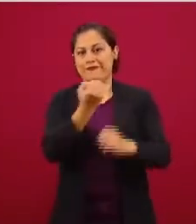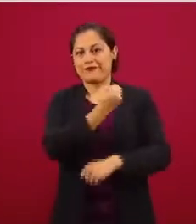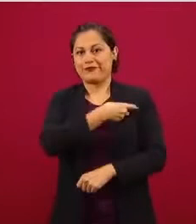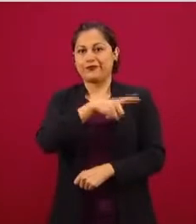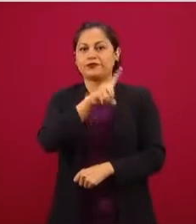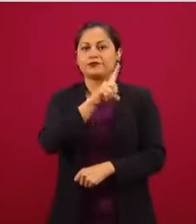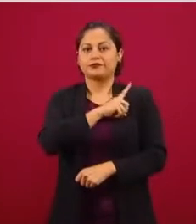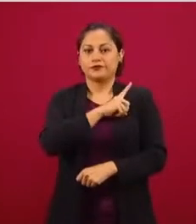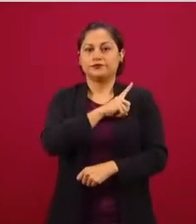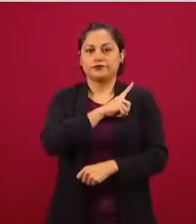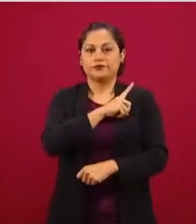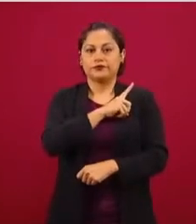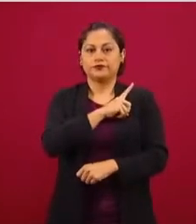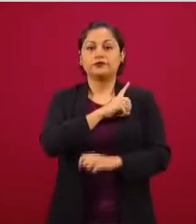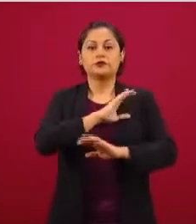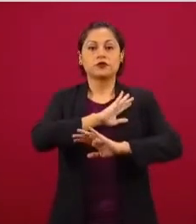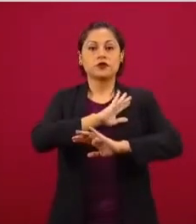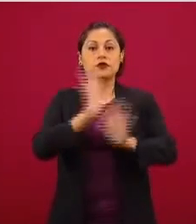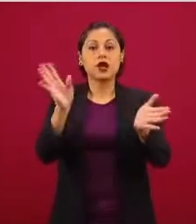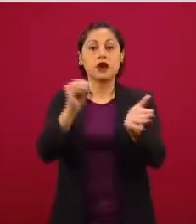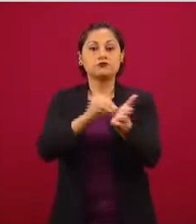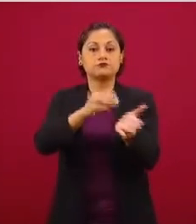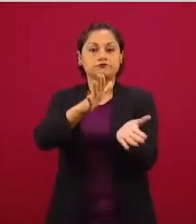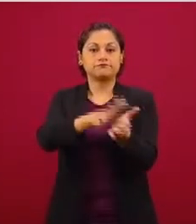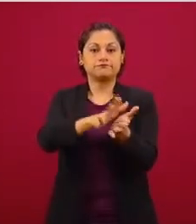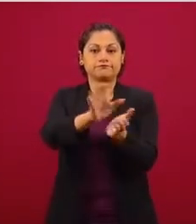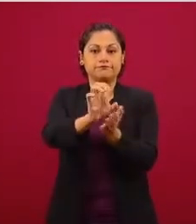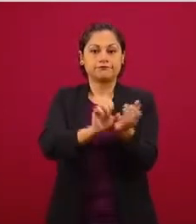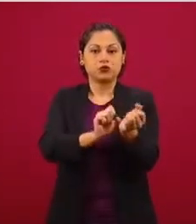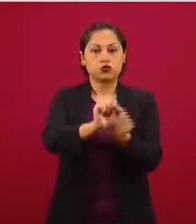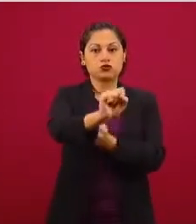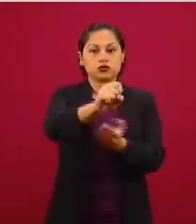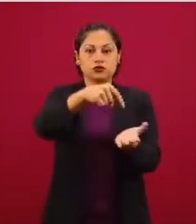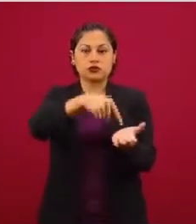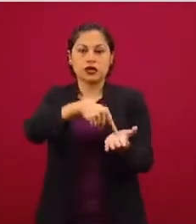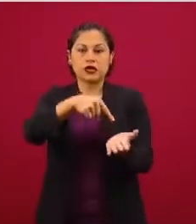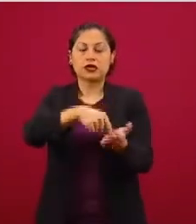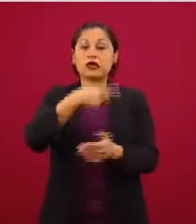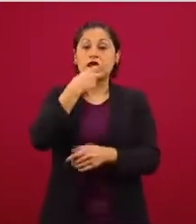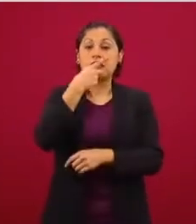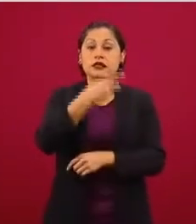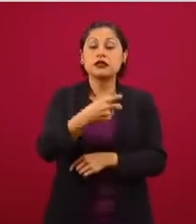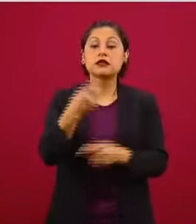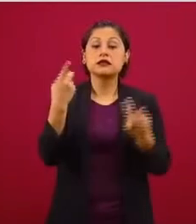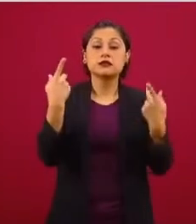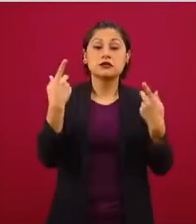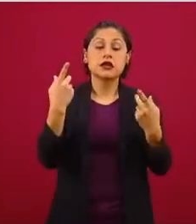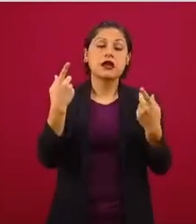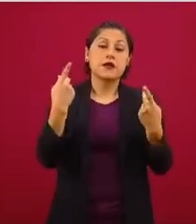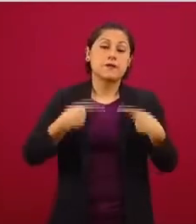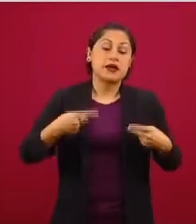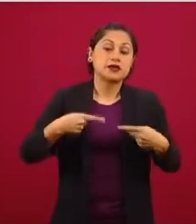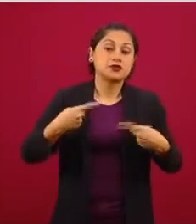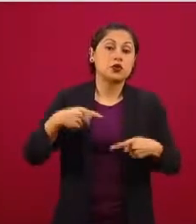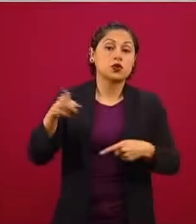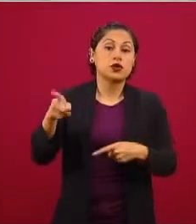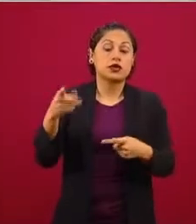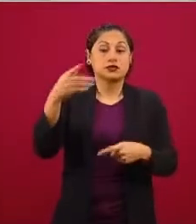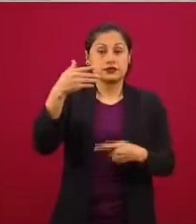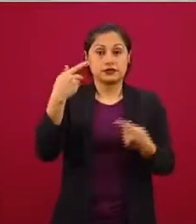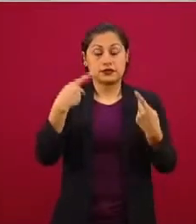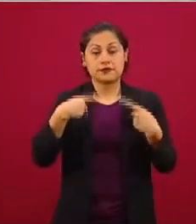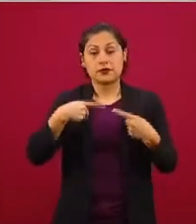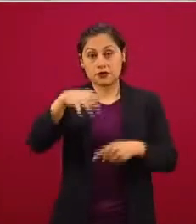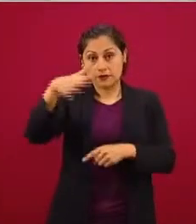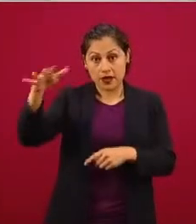elevó a nivel constitucional el derecho de los adultos mayores a tener una pensión no contributiva,